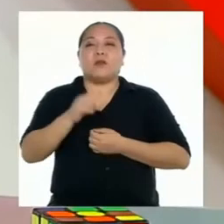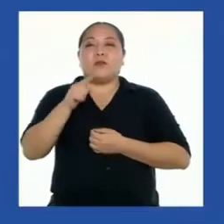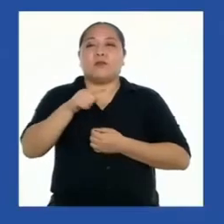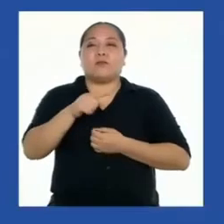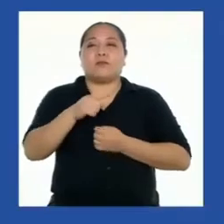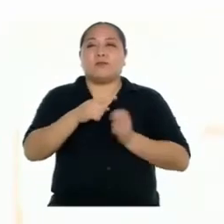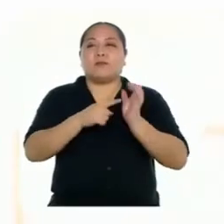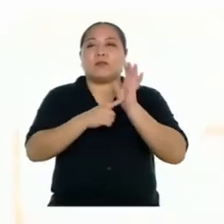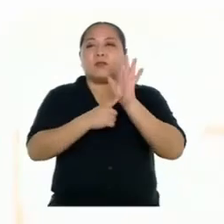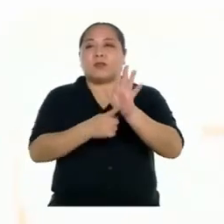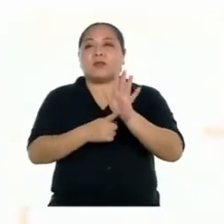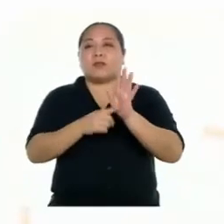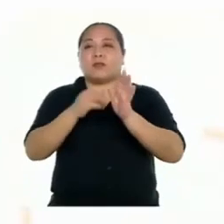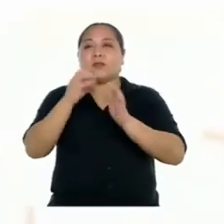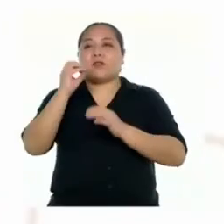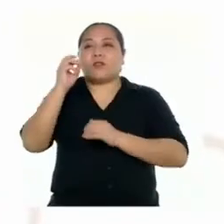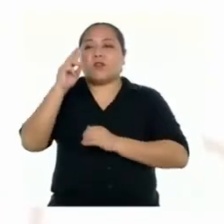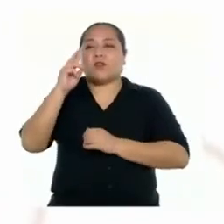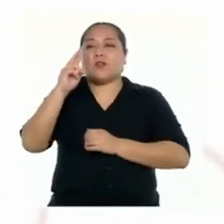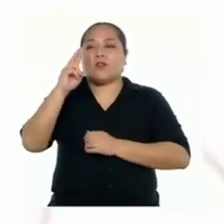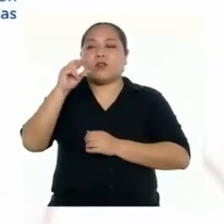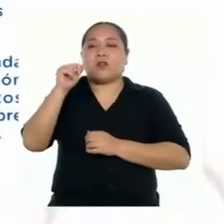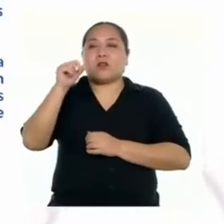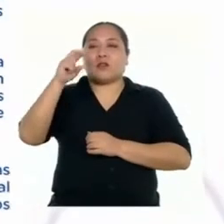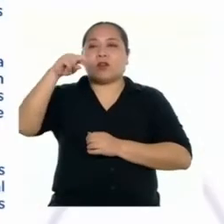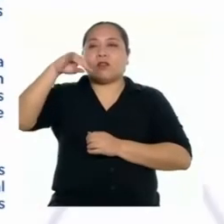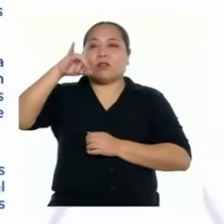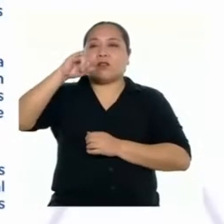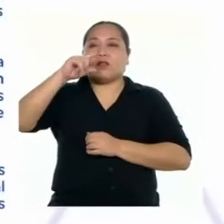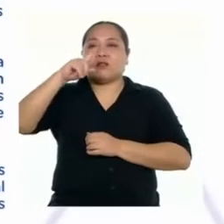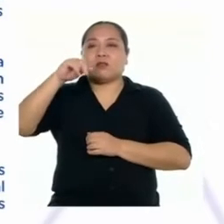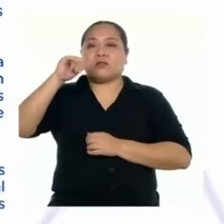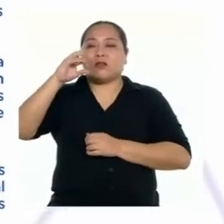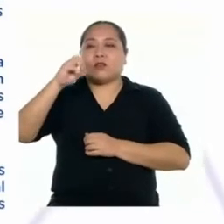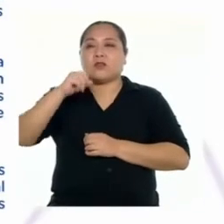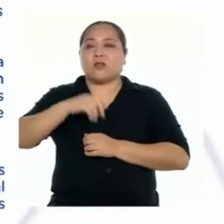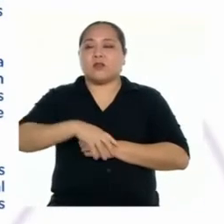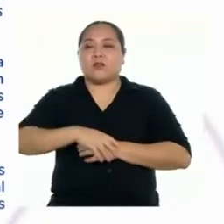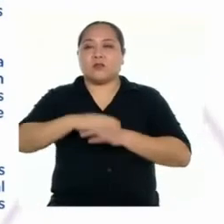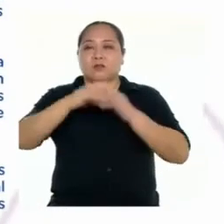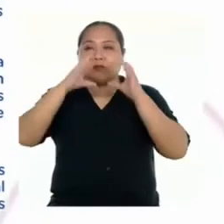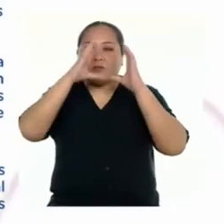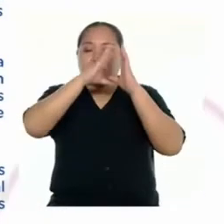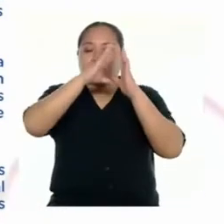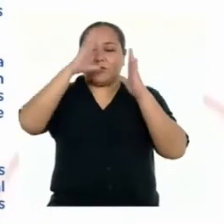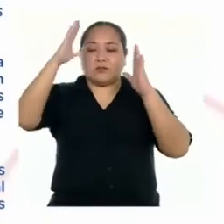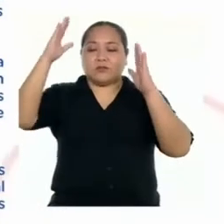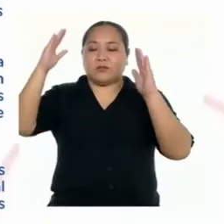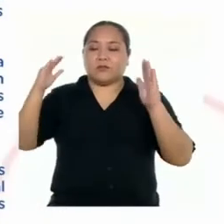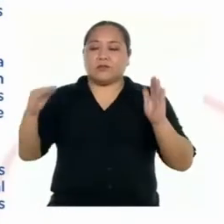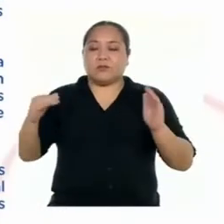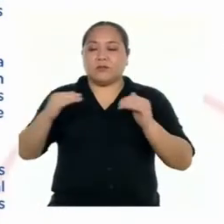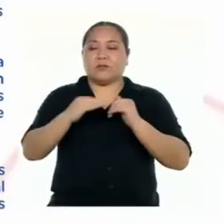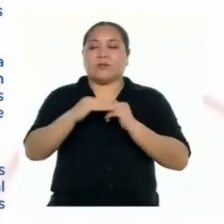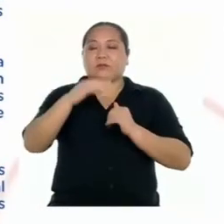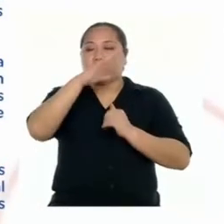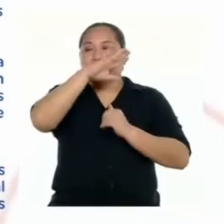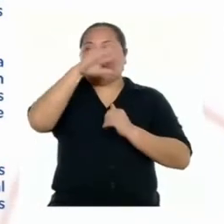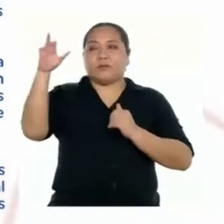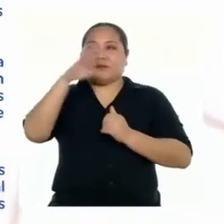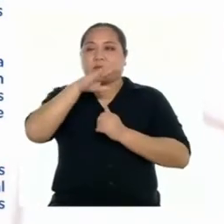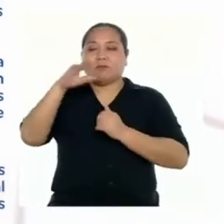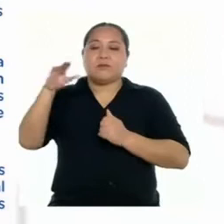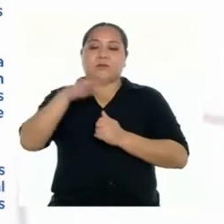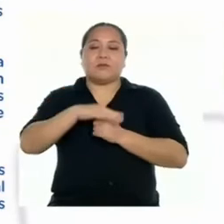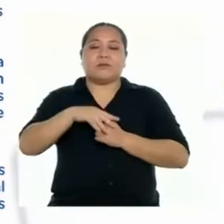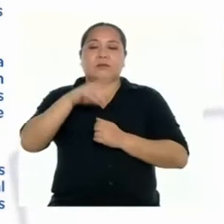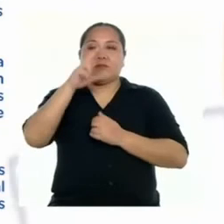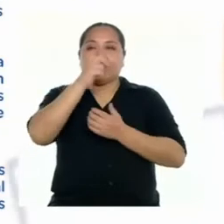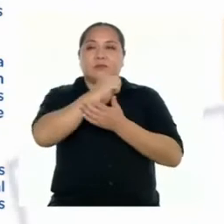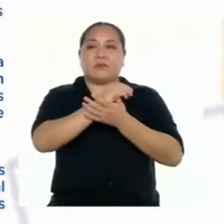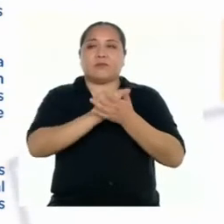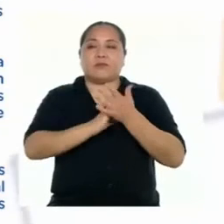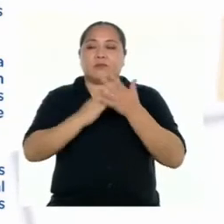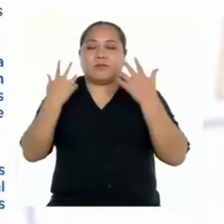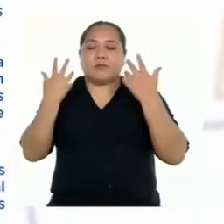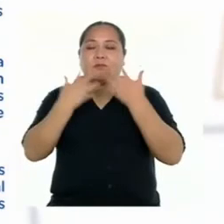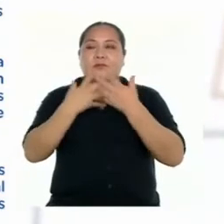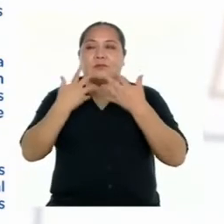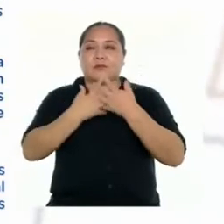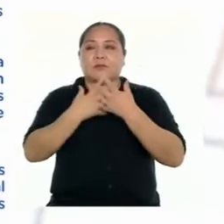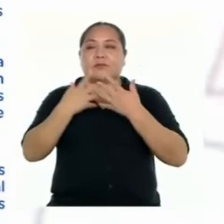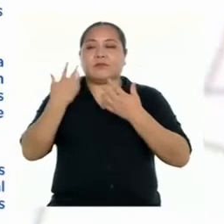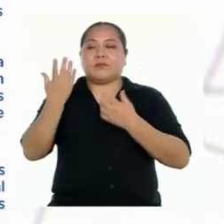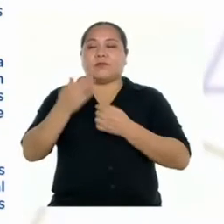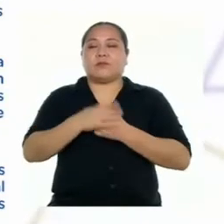organizador, colocamos en un cuadro sin óptico las ideas según las tres partes que corresponden al texto